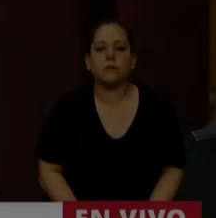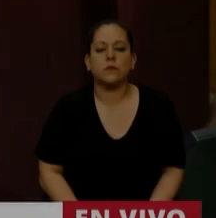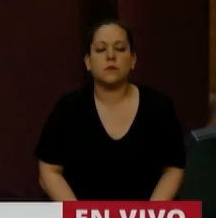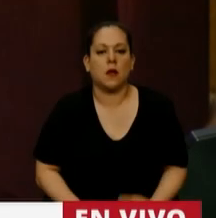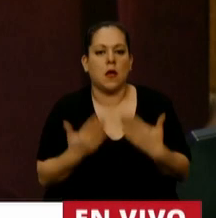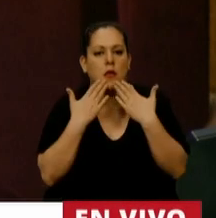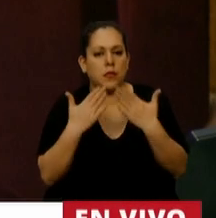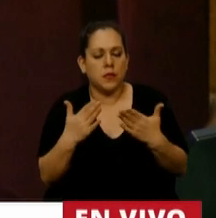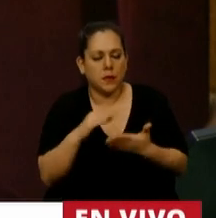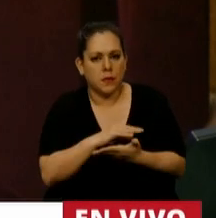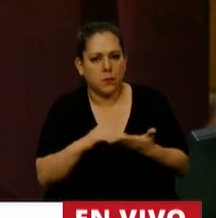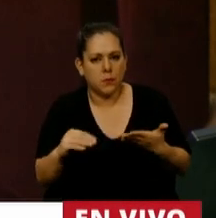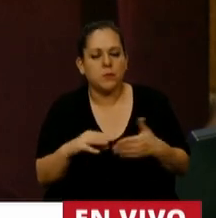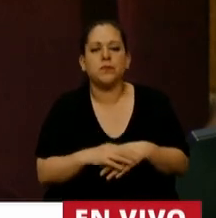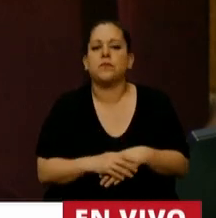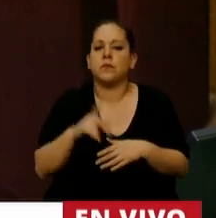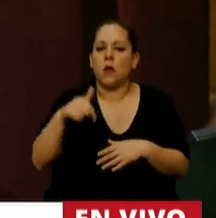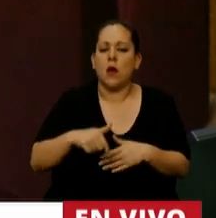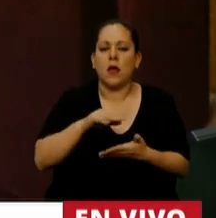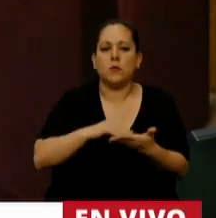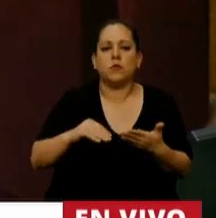La palabra a la diputada Lidia Escarate.